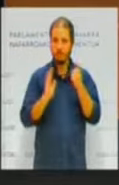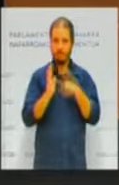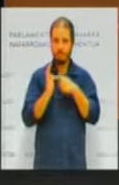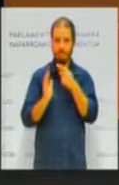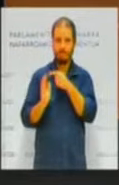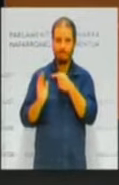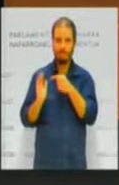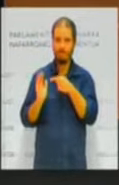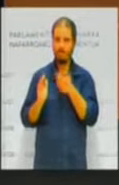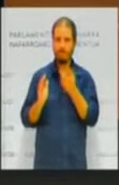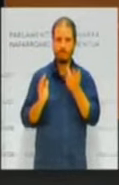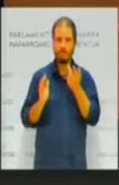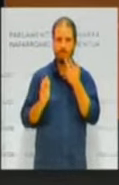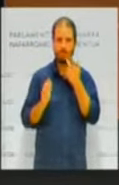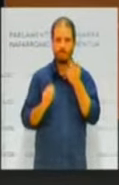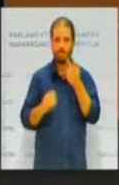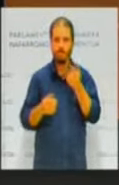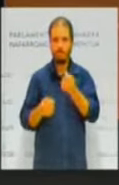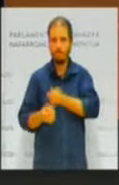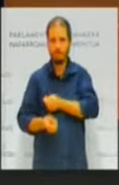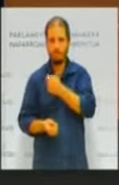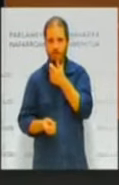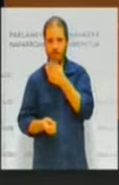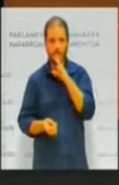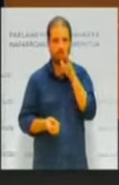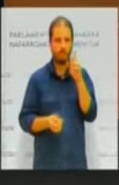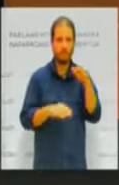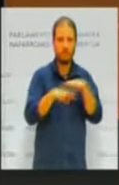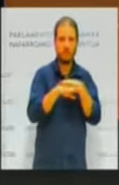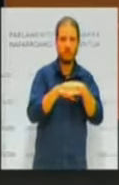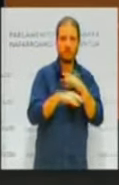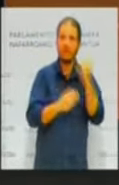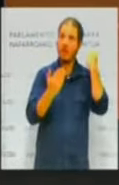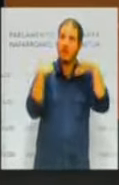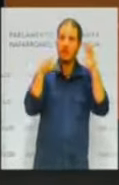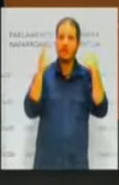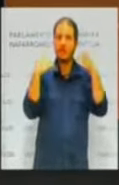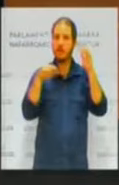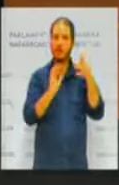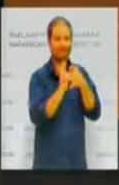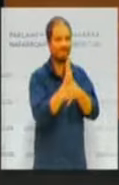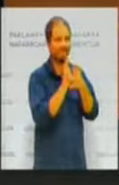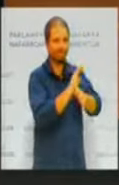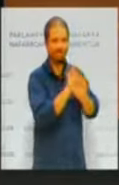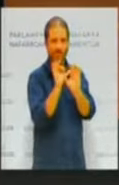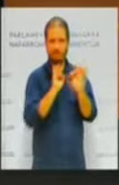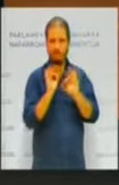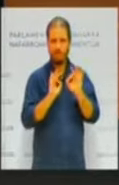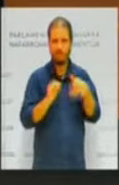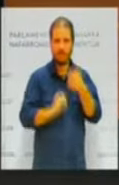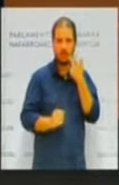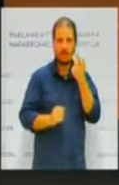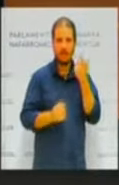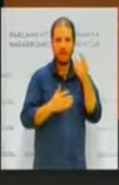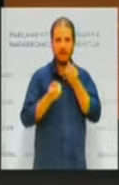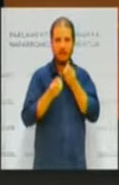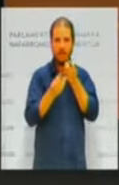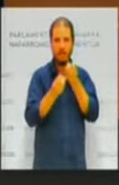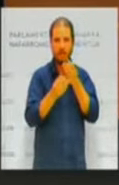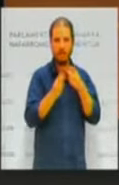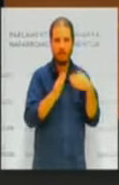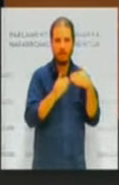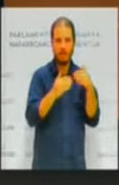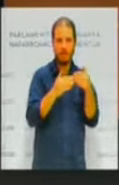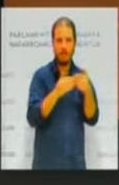gobierno más interesado en excusarse que en explicarse. Más enfocado en ralentizar la información y en evitar que se conozca que en ponerla sobre la